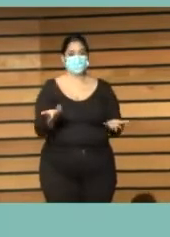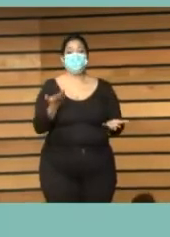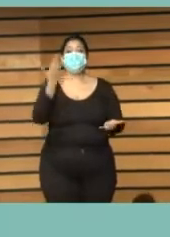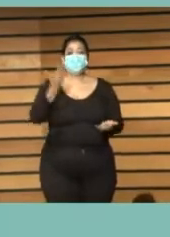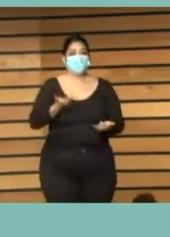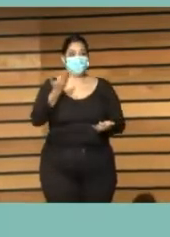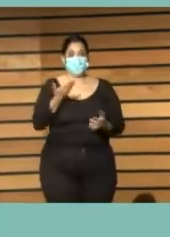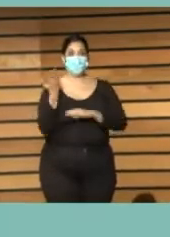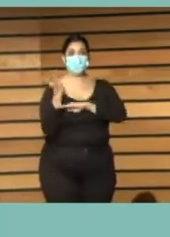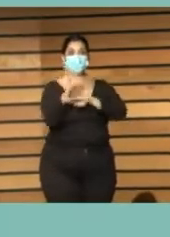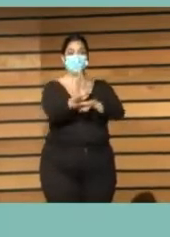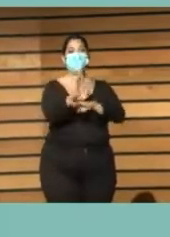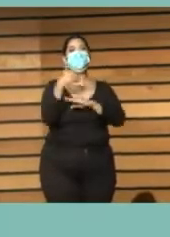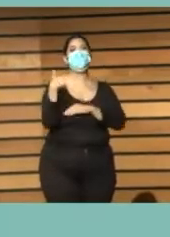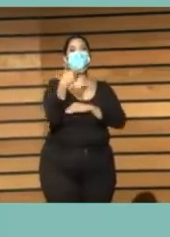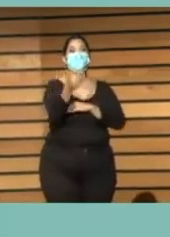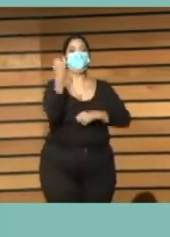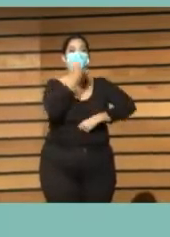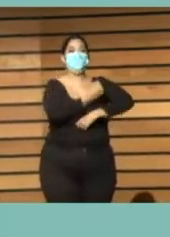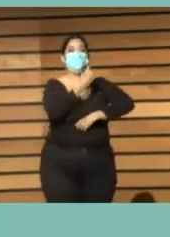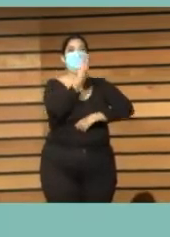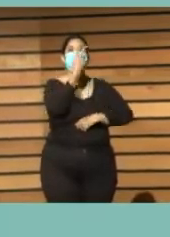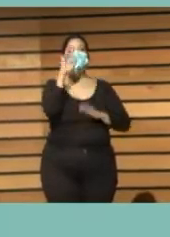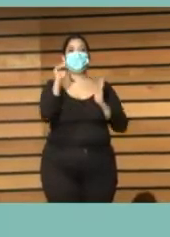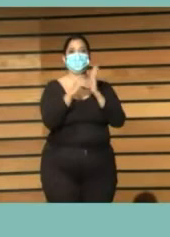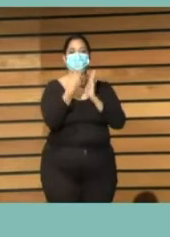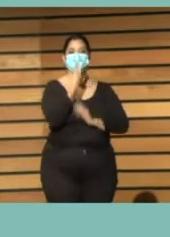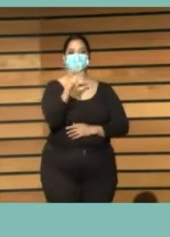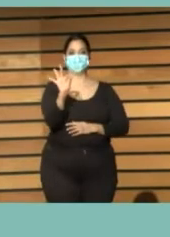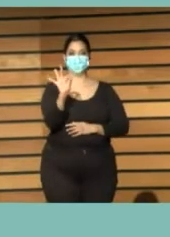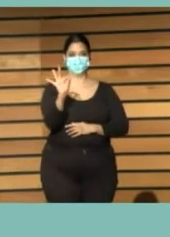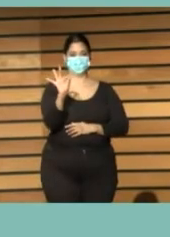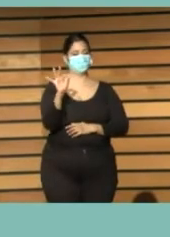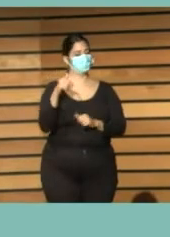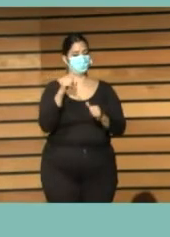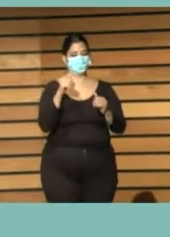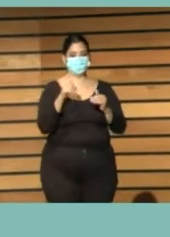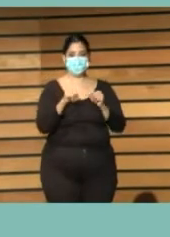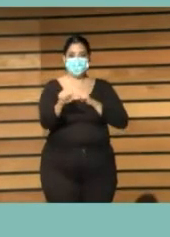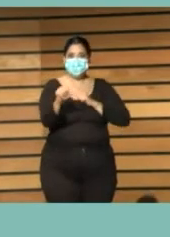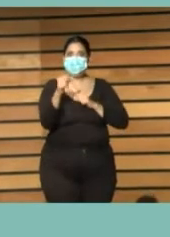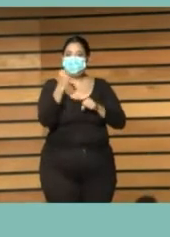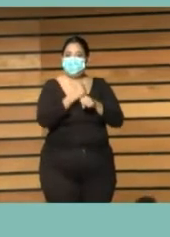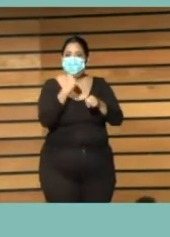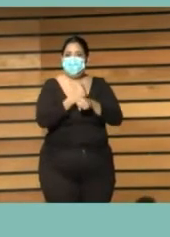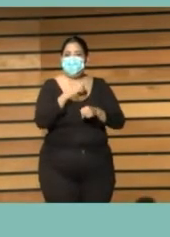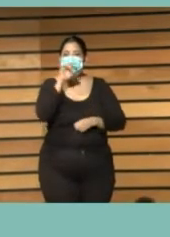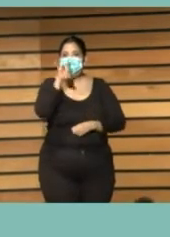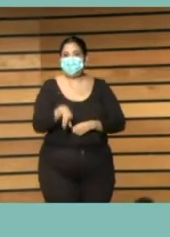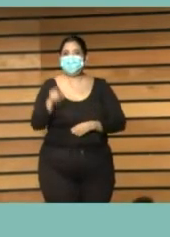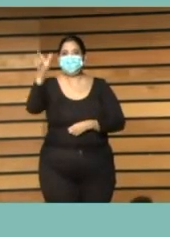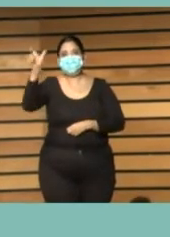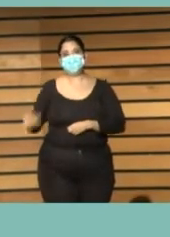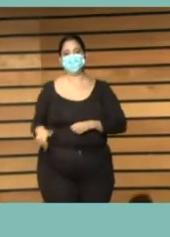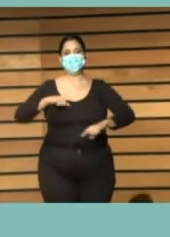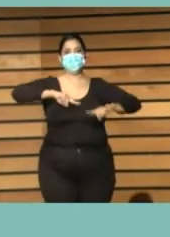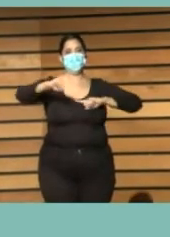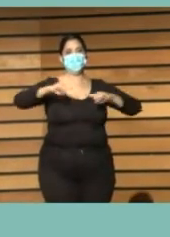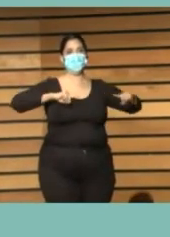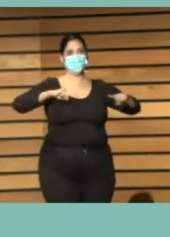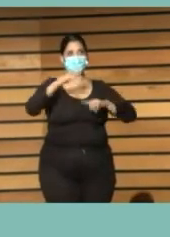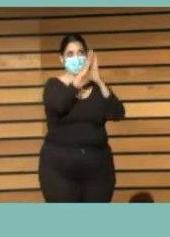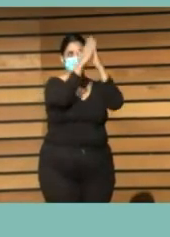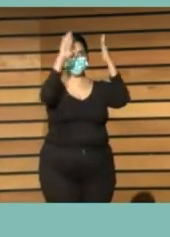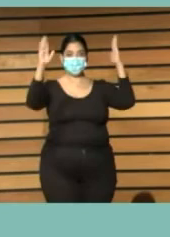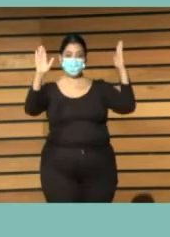verá la luz en diciembre del 2020. Este portal es fruto del esfuerzo realizado junto con la Subdirección General de Coordinación Bibliotecaria